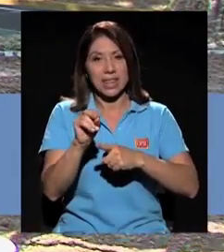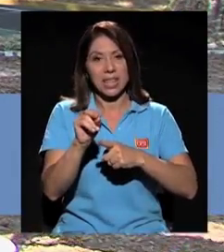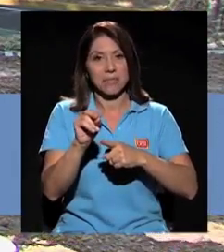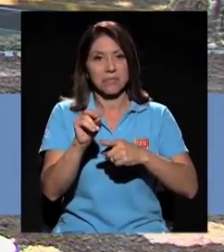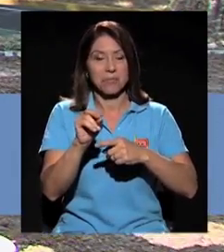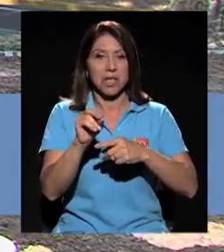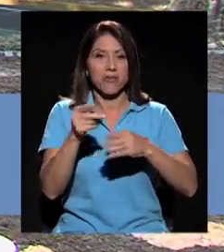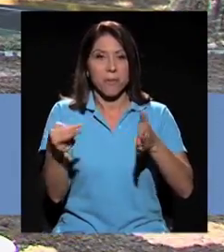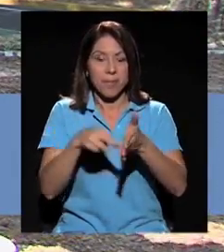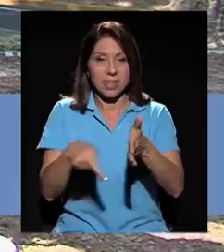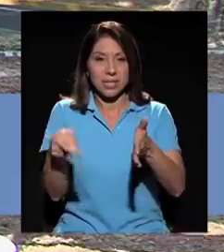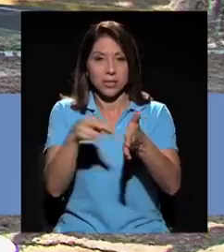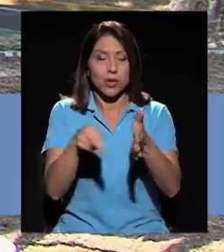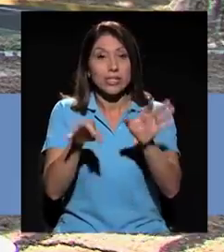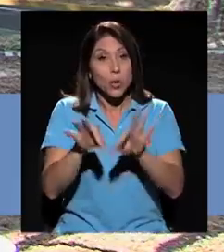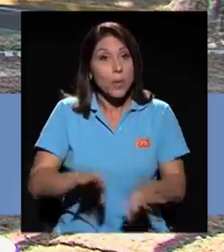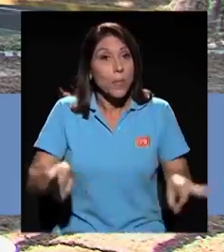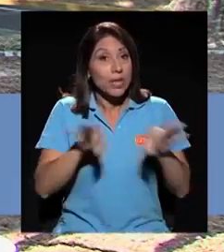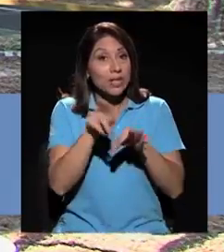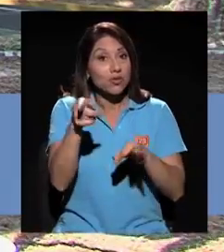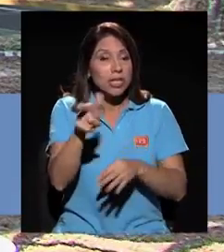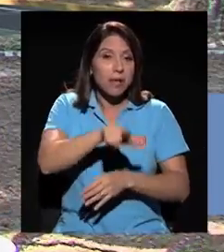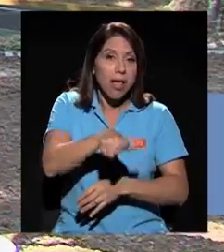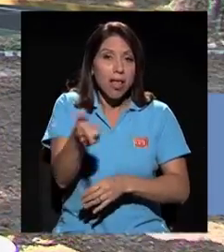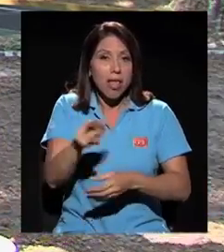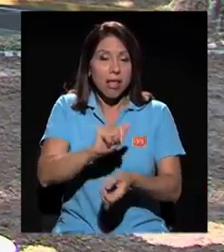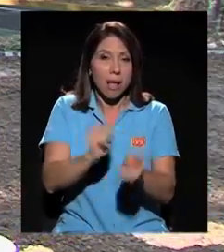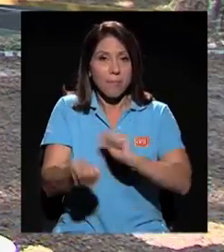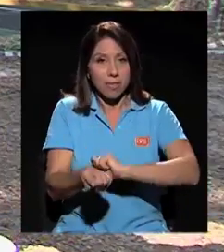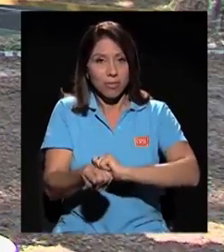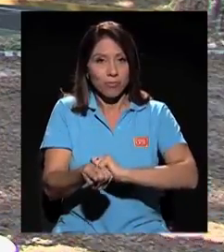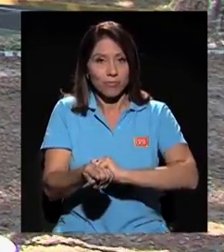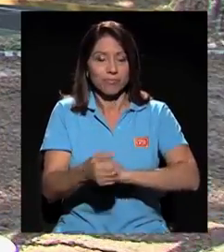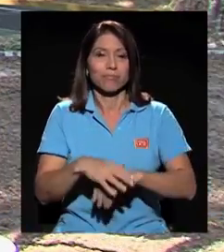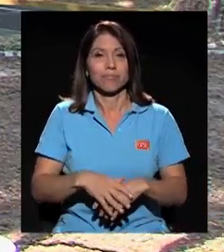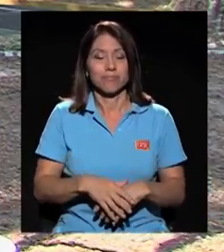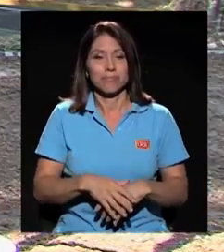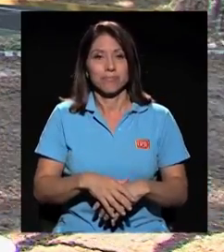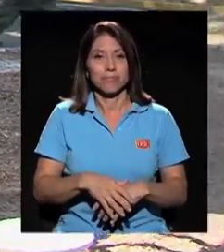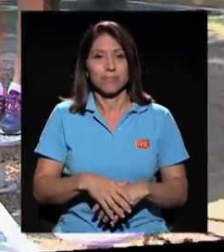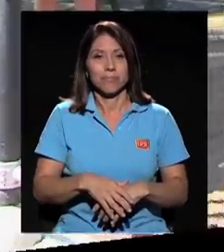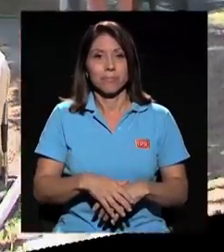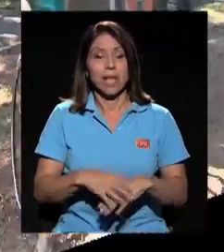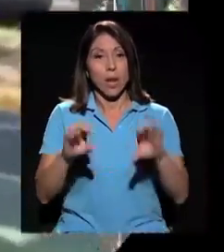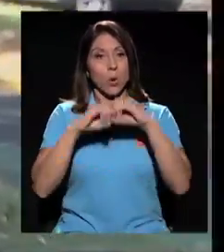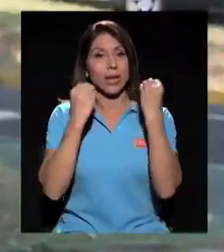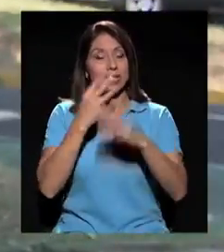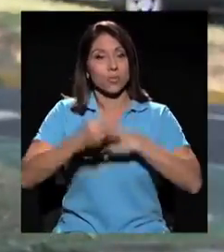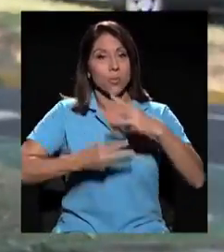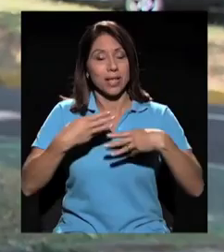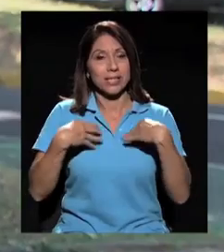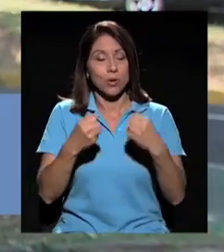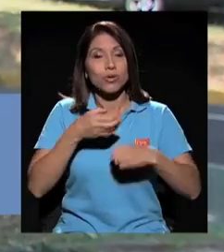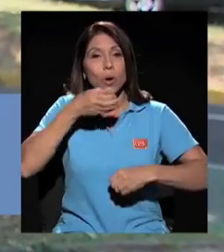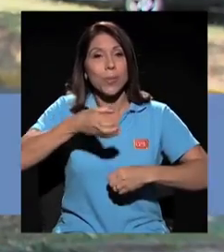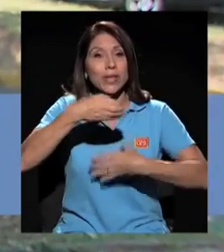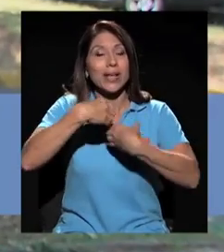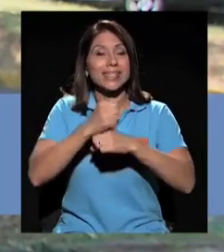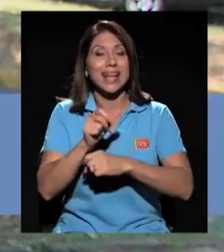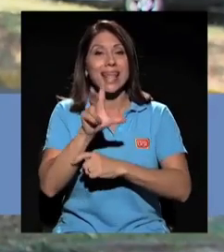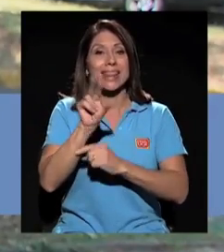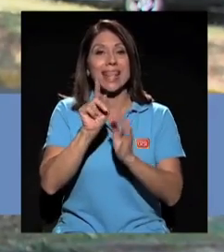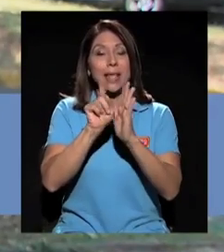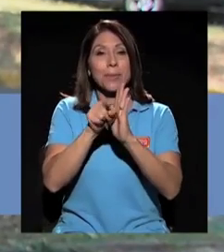que ustedes vayan cambiando los ejercicios. Un día pueden hacer un ejercicio y otro día pueden hacer otro. La Organización Mundial de la Salud